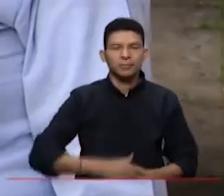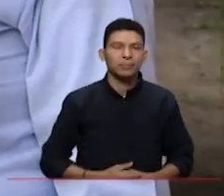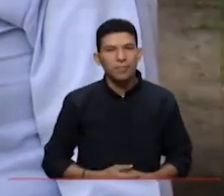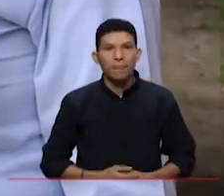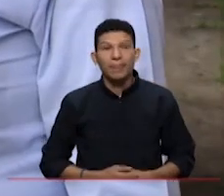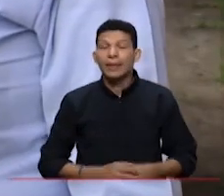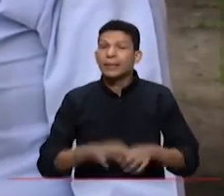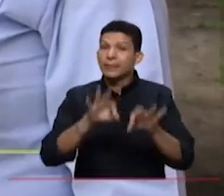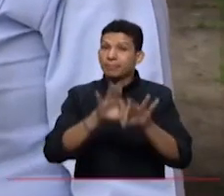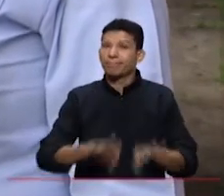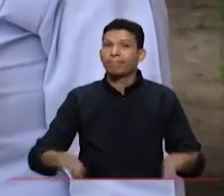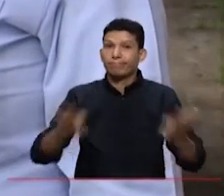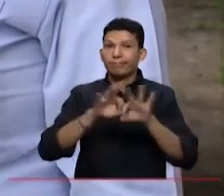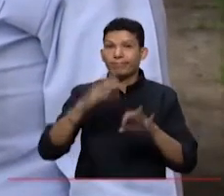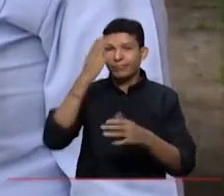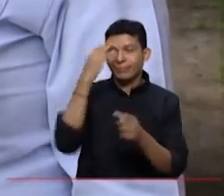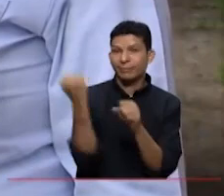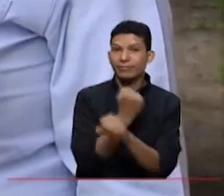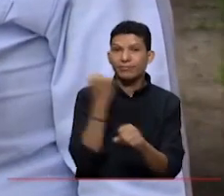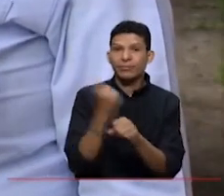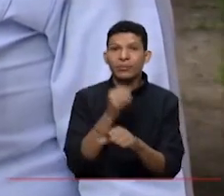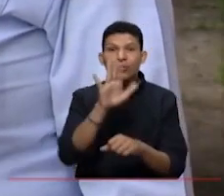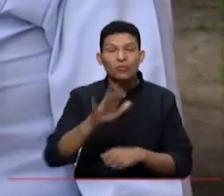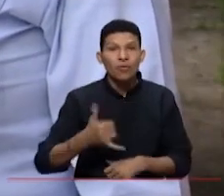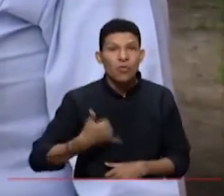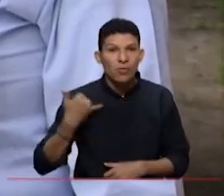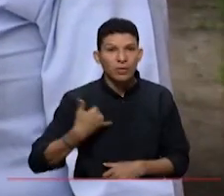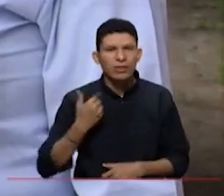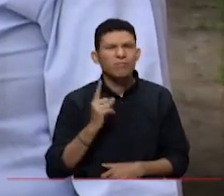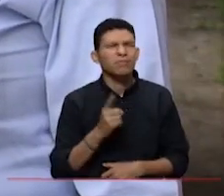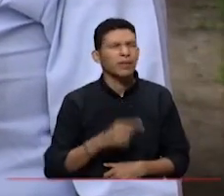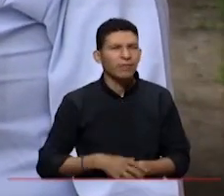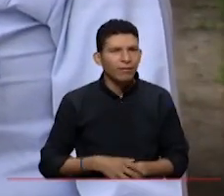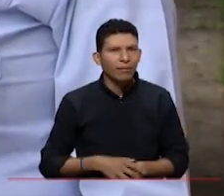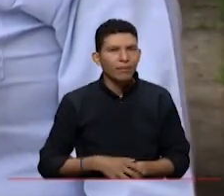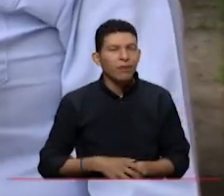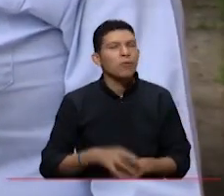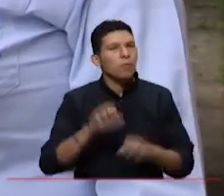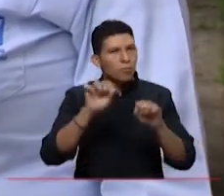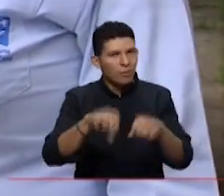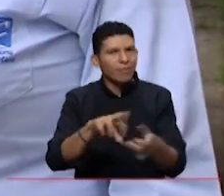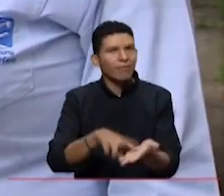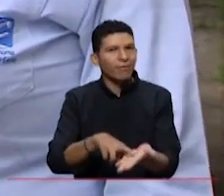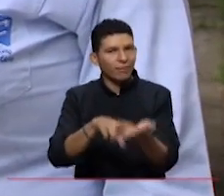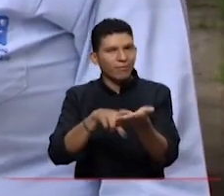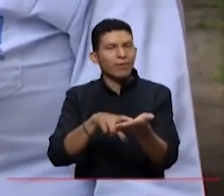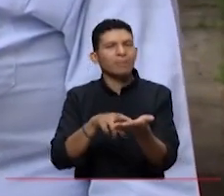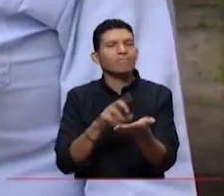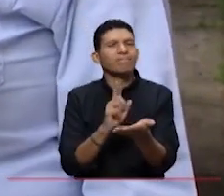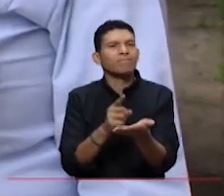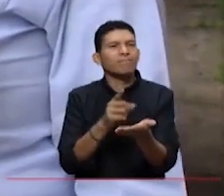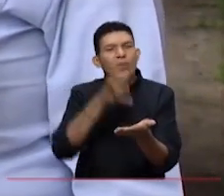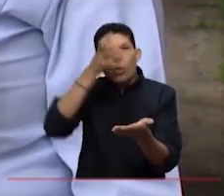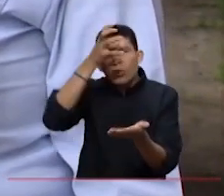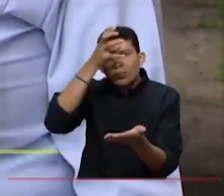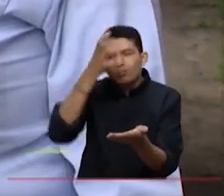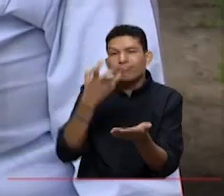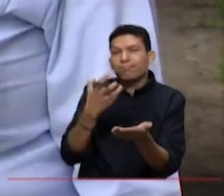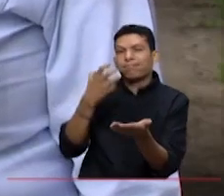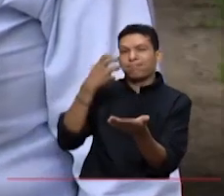importancia del trabajo con estos jóvenes es que recuperemos como los conocimientos